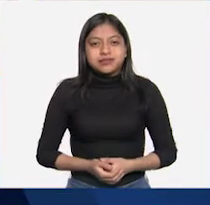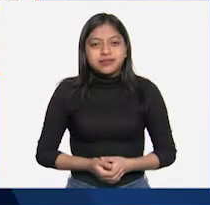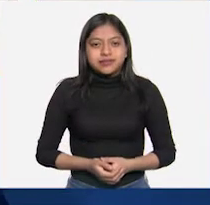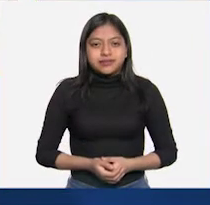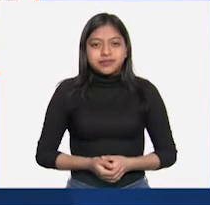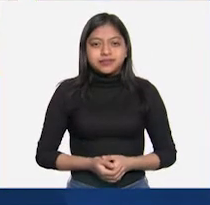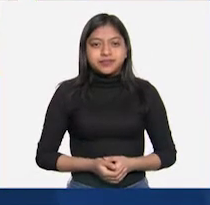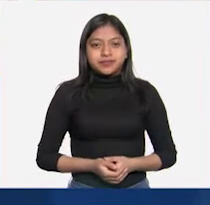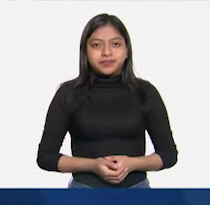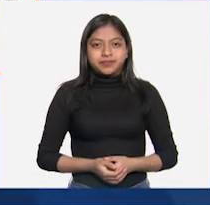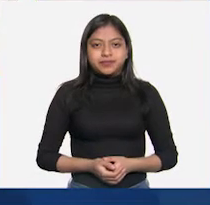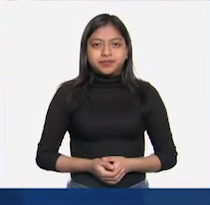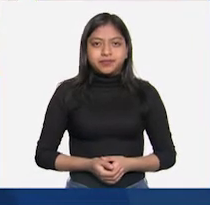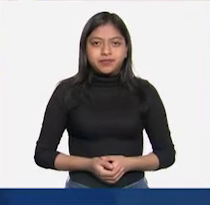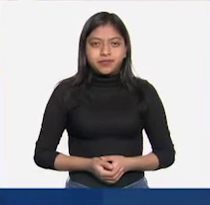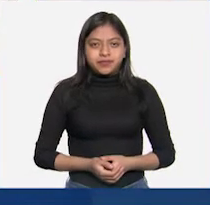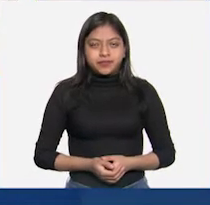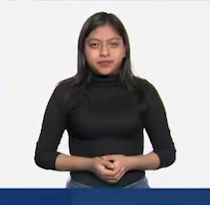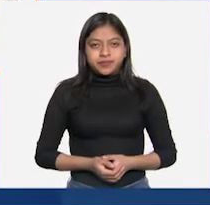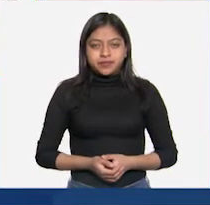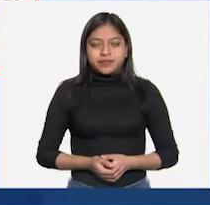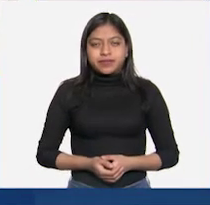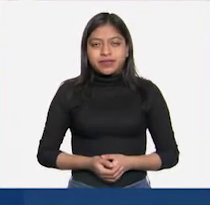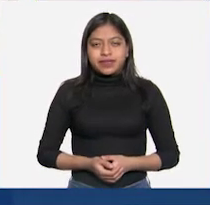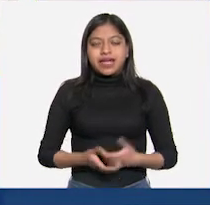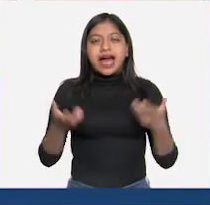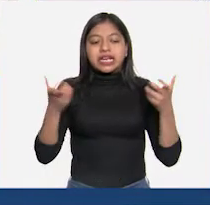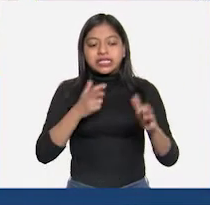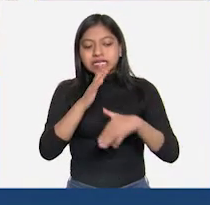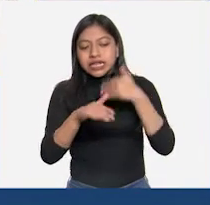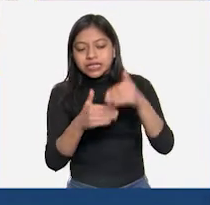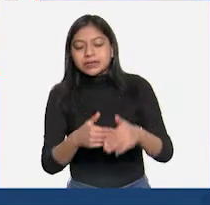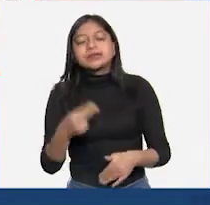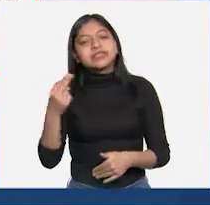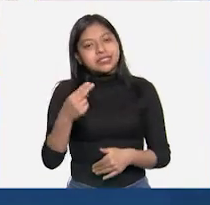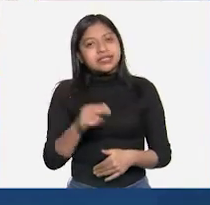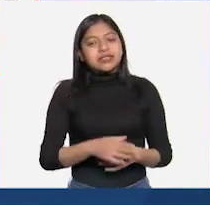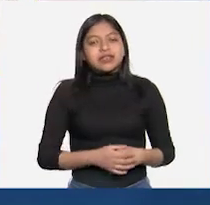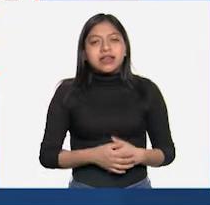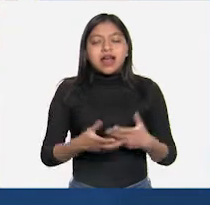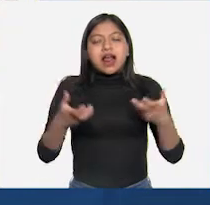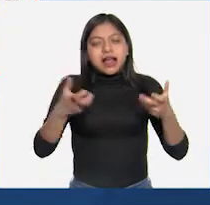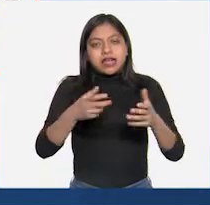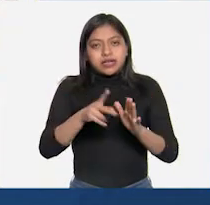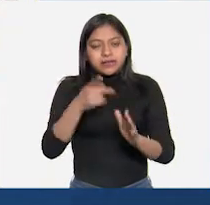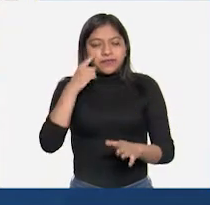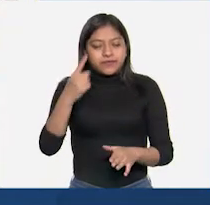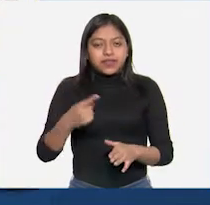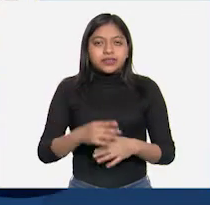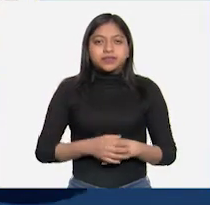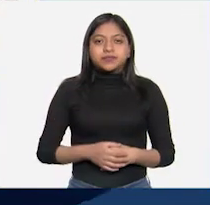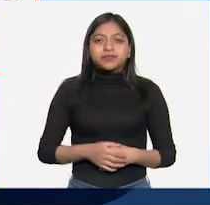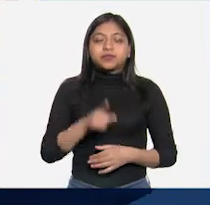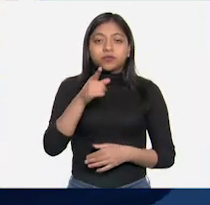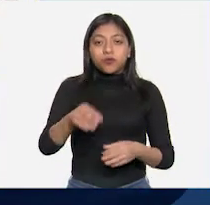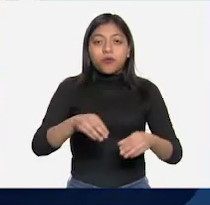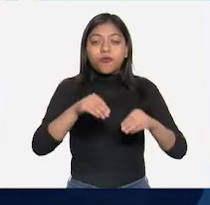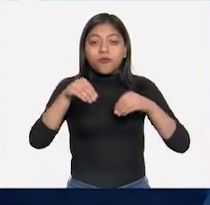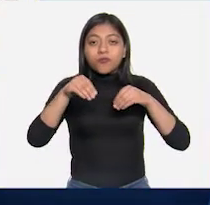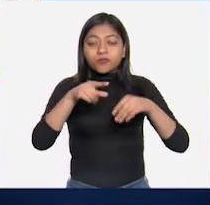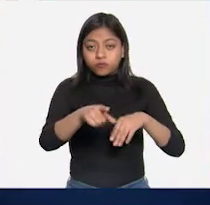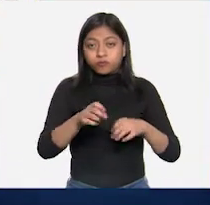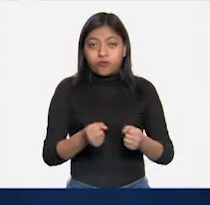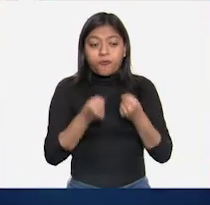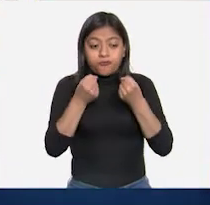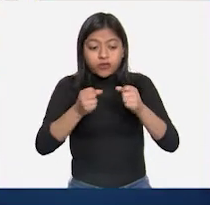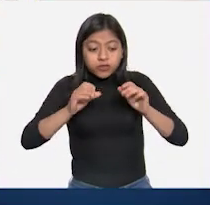Tercera ley de Newton. Acción y reacción. Si se aplica una fuerza sobre un objeto, este aplica